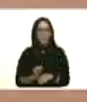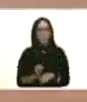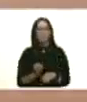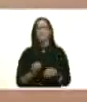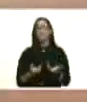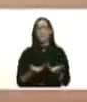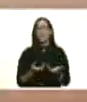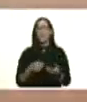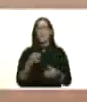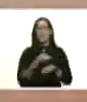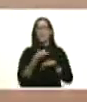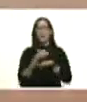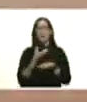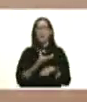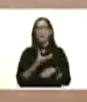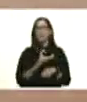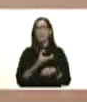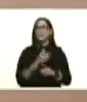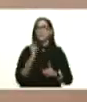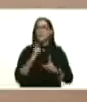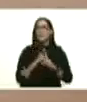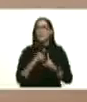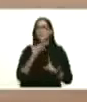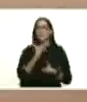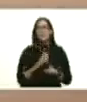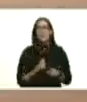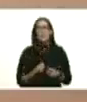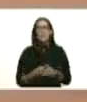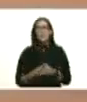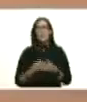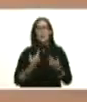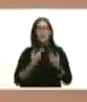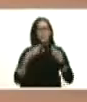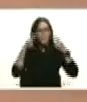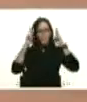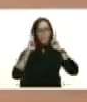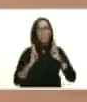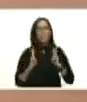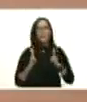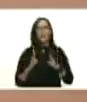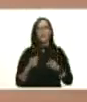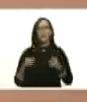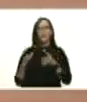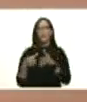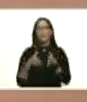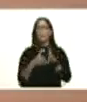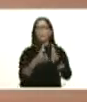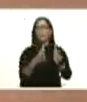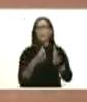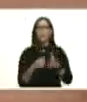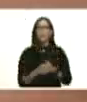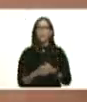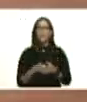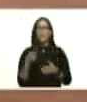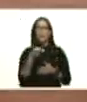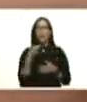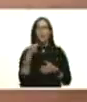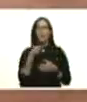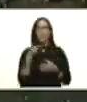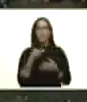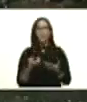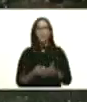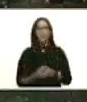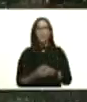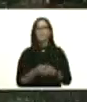gobernadores y alcaldes nos hemos dedicado desde diciembre a limpiar cunetas a dragar los ríos para tratar de minimizar el impacto de la